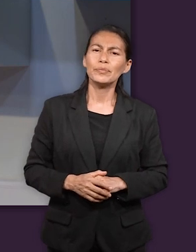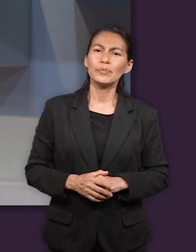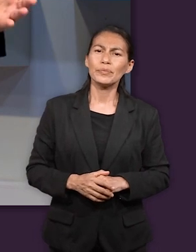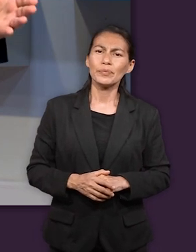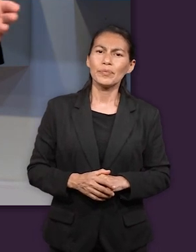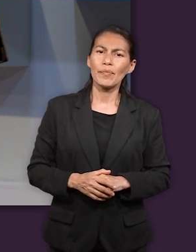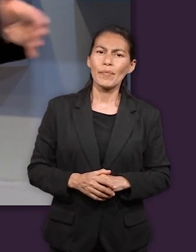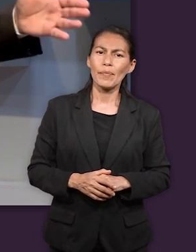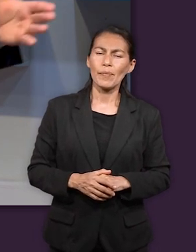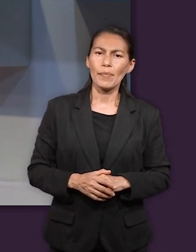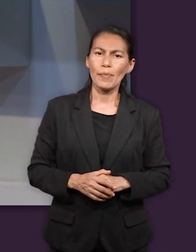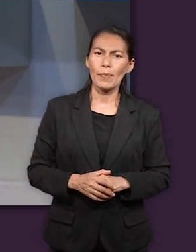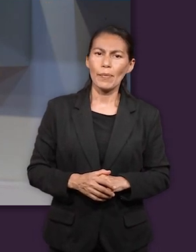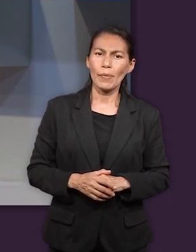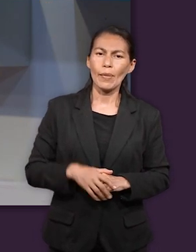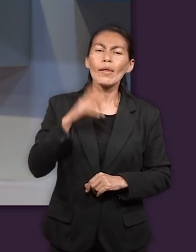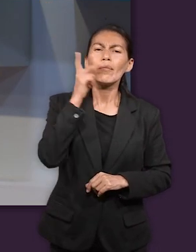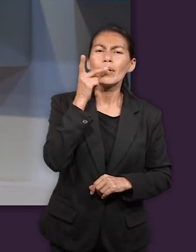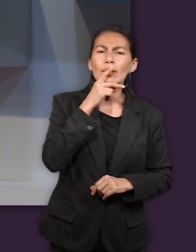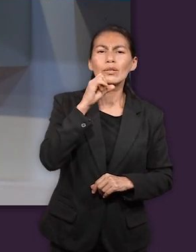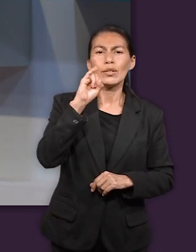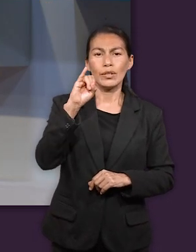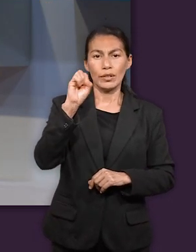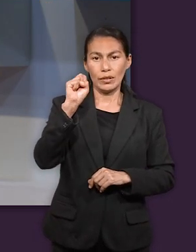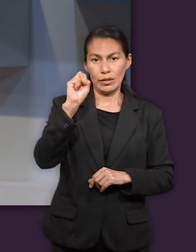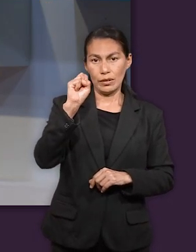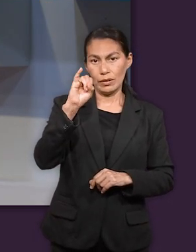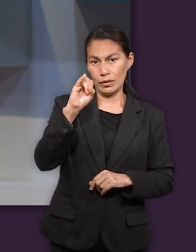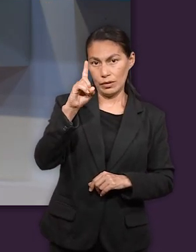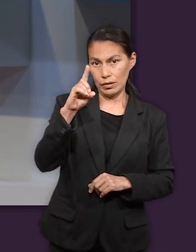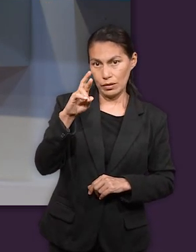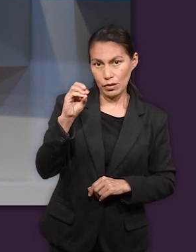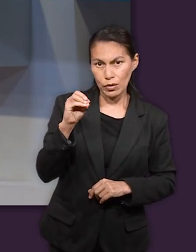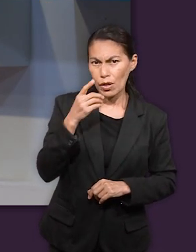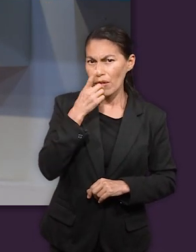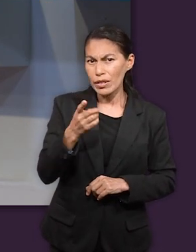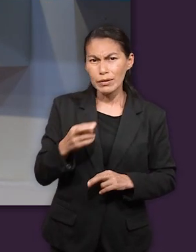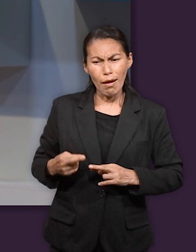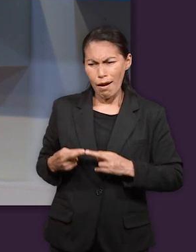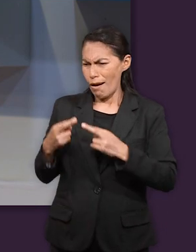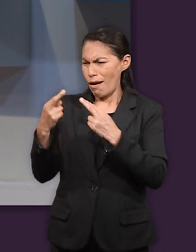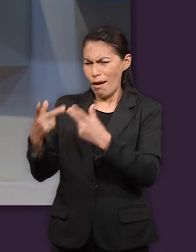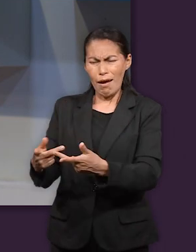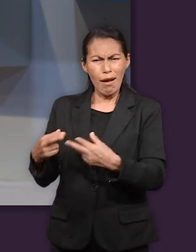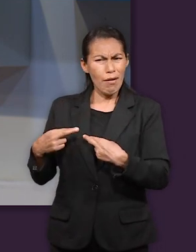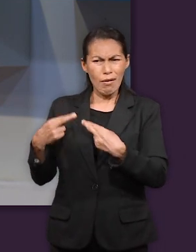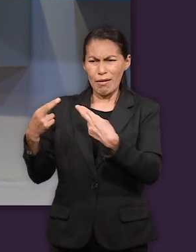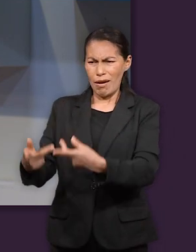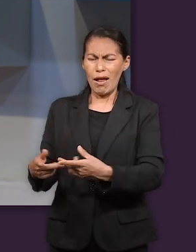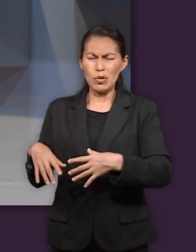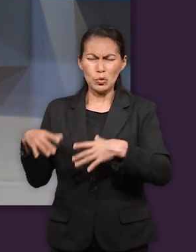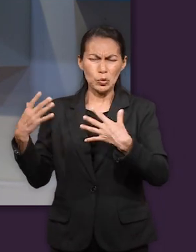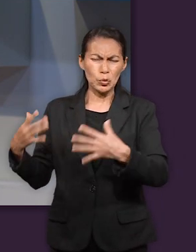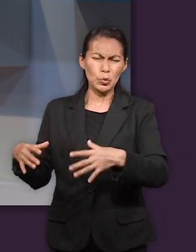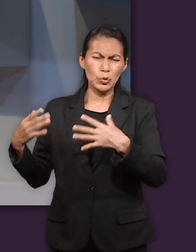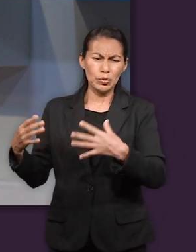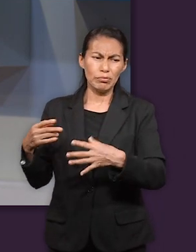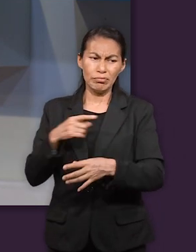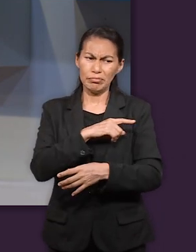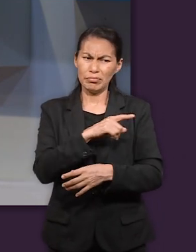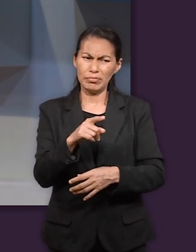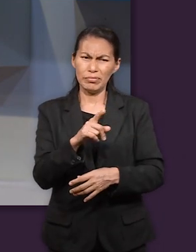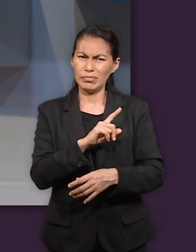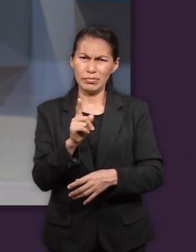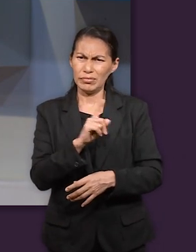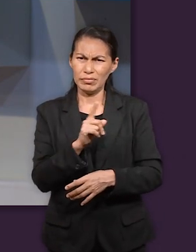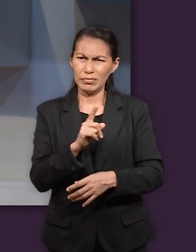los hombres y aparte de lo que mencionaba el pastor Isidro de los regalos que